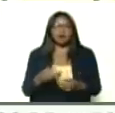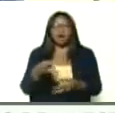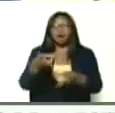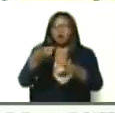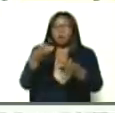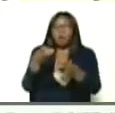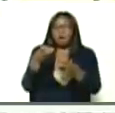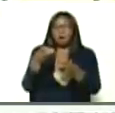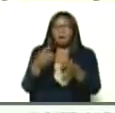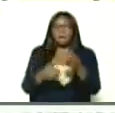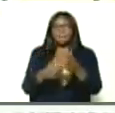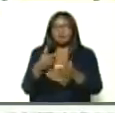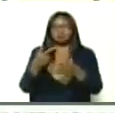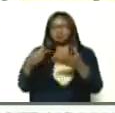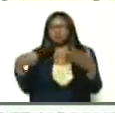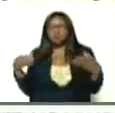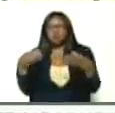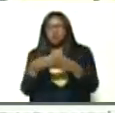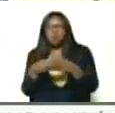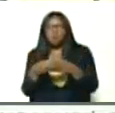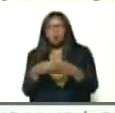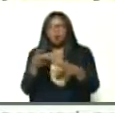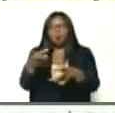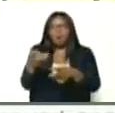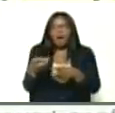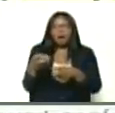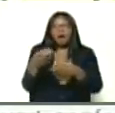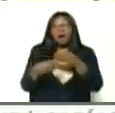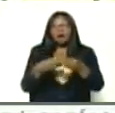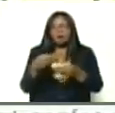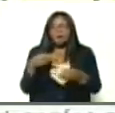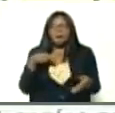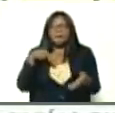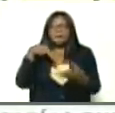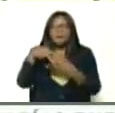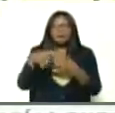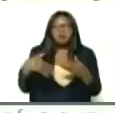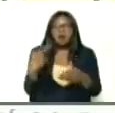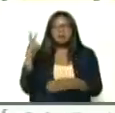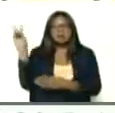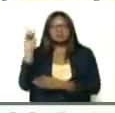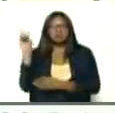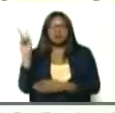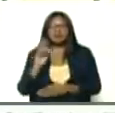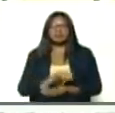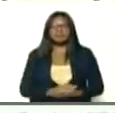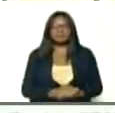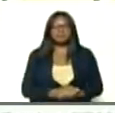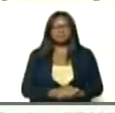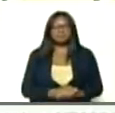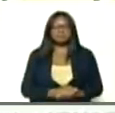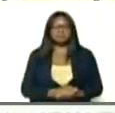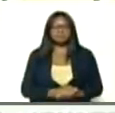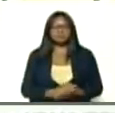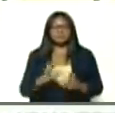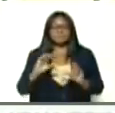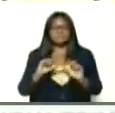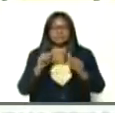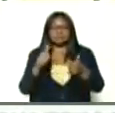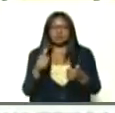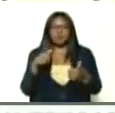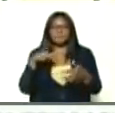mafias, conectadas con algunas mafias venezolanas, y bueno, comenzaron a ingresar,